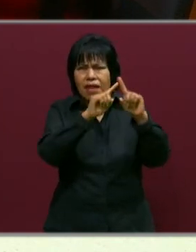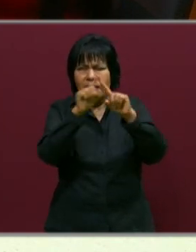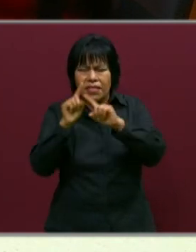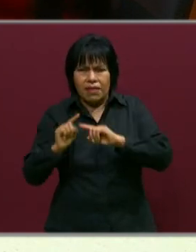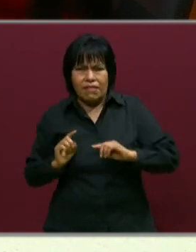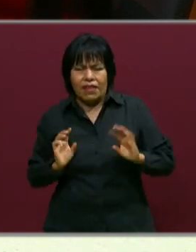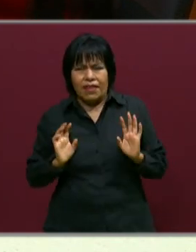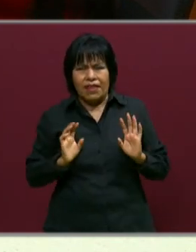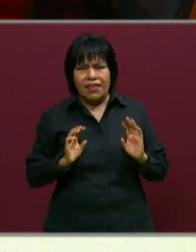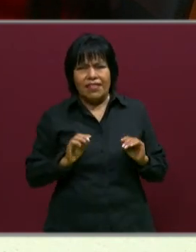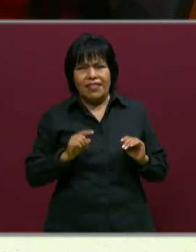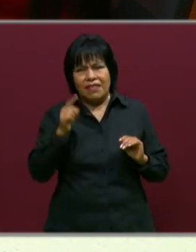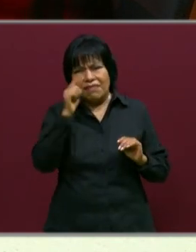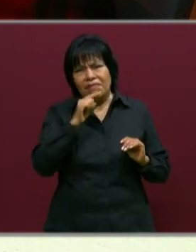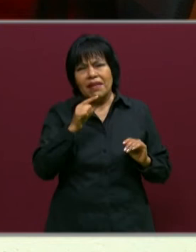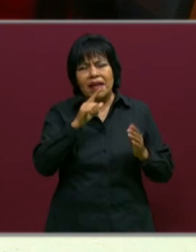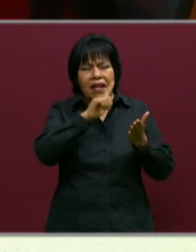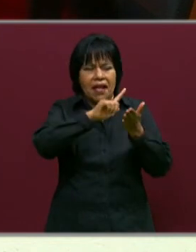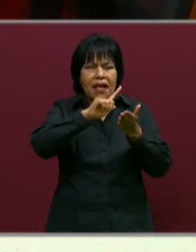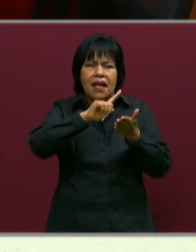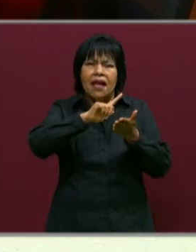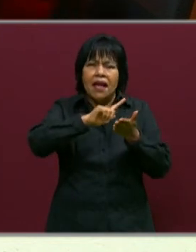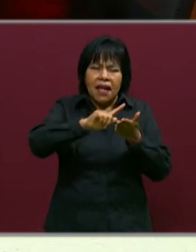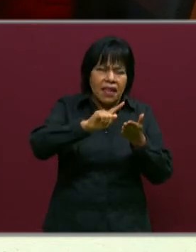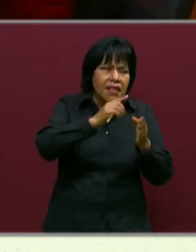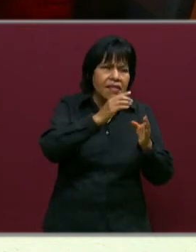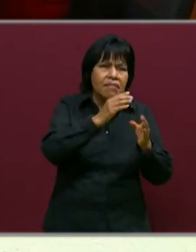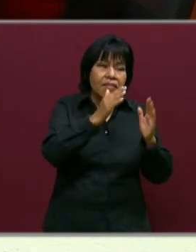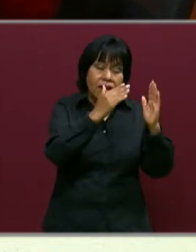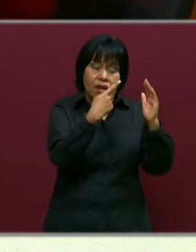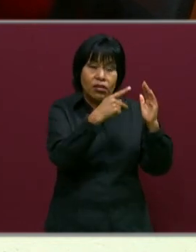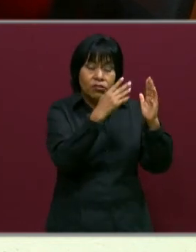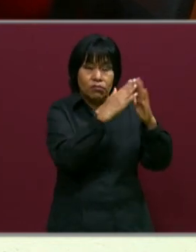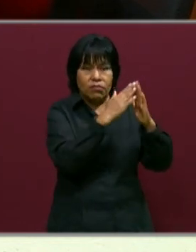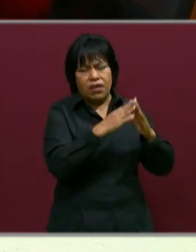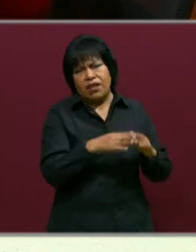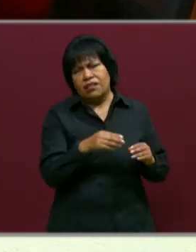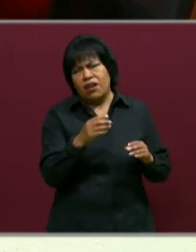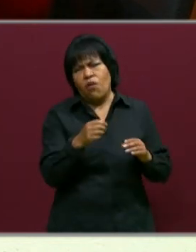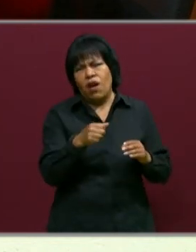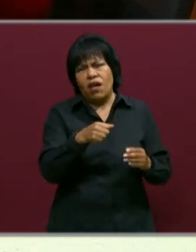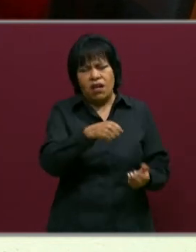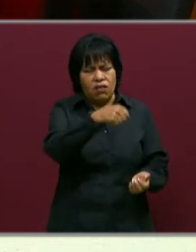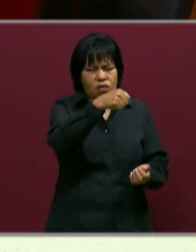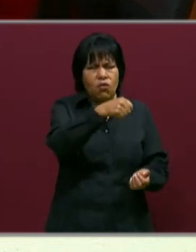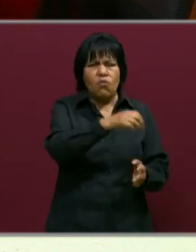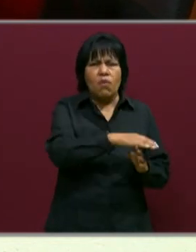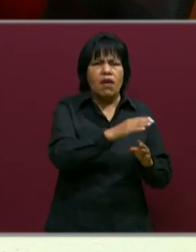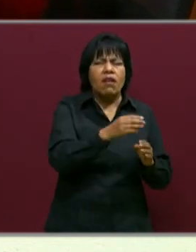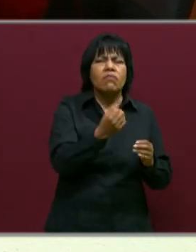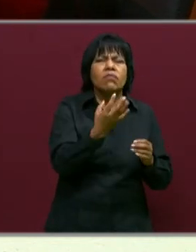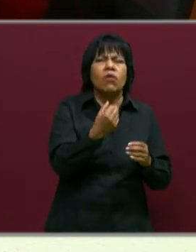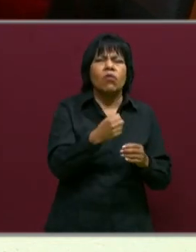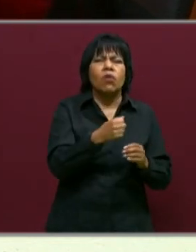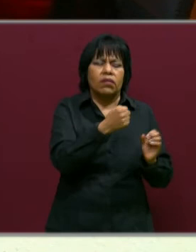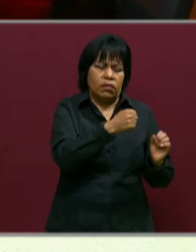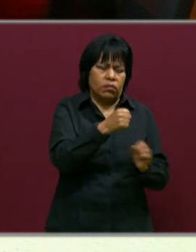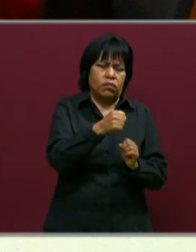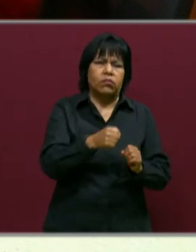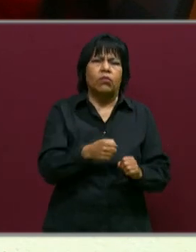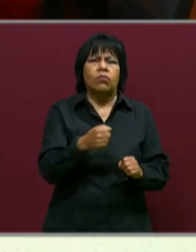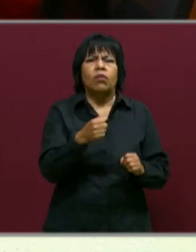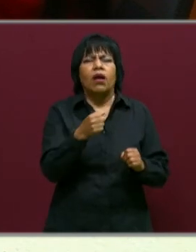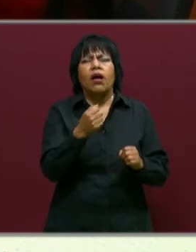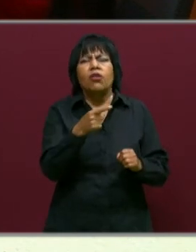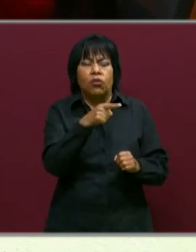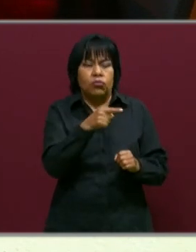casa, hasta para hacer el aseo, cuántas cubetas hay, cuántas escobas, este, cuántas camisas, tú